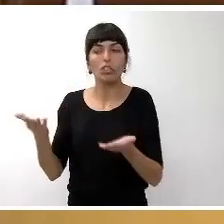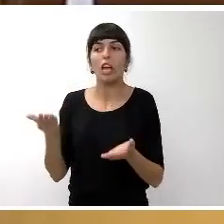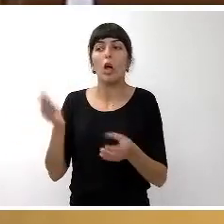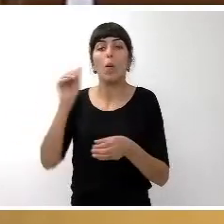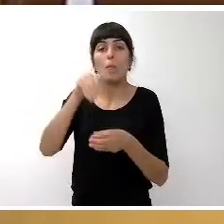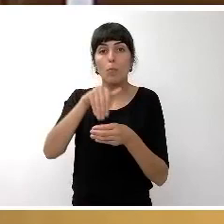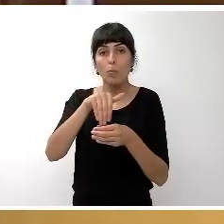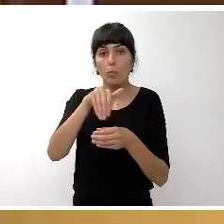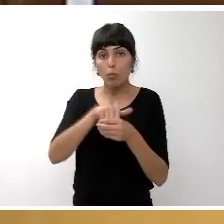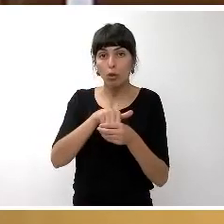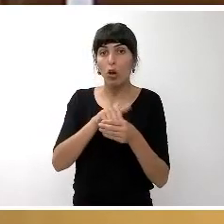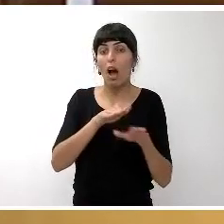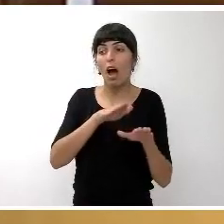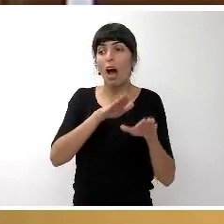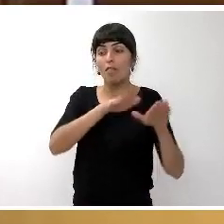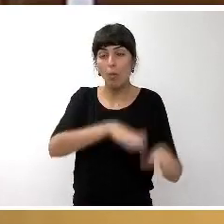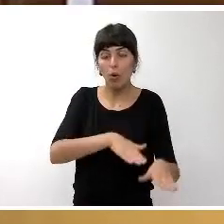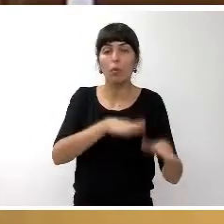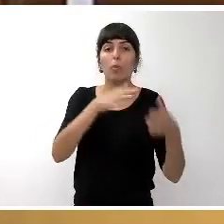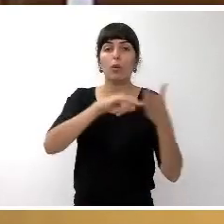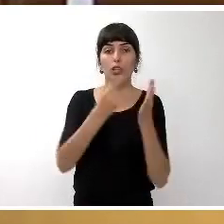del proyecto de presupuestos del Cabildo?